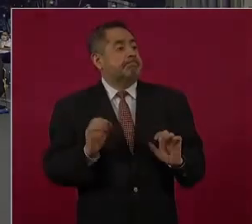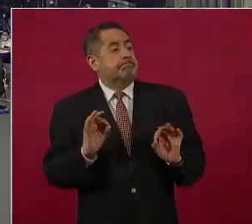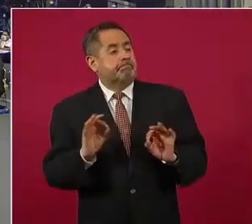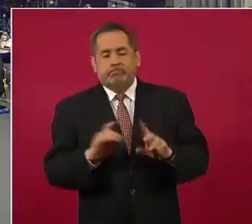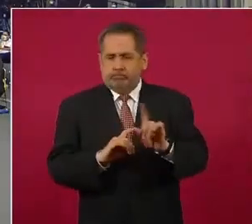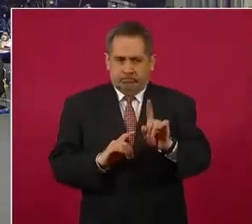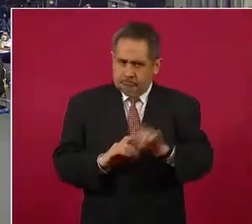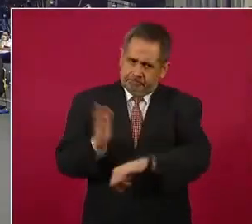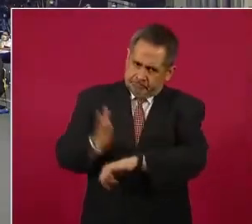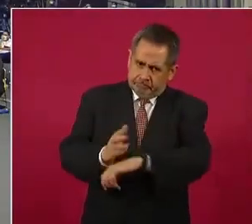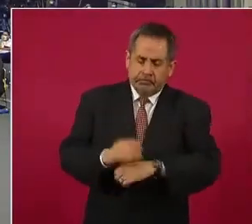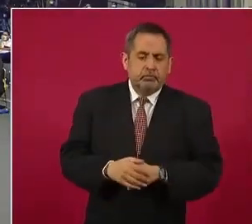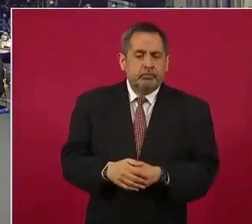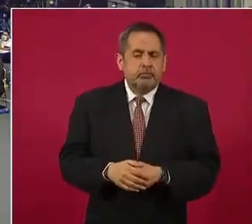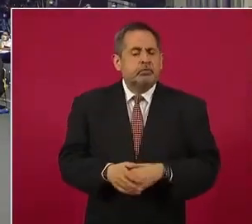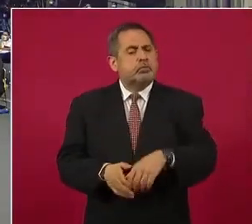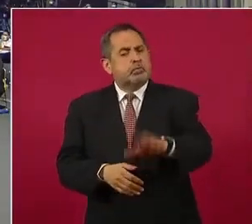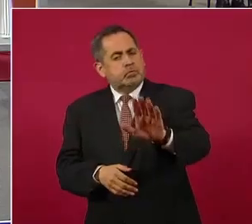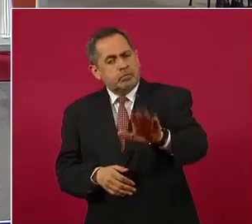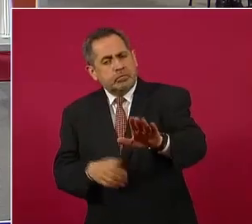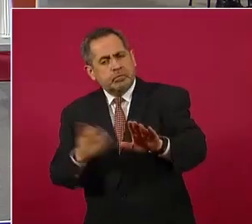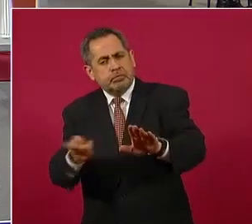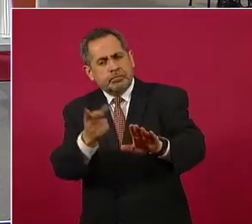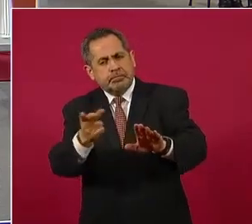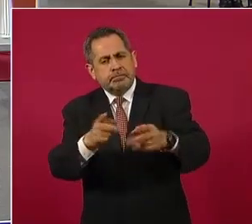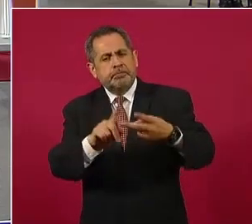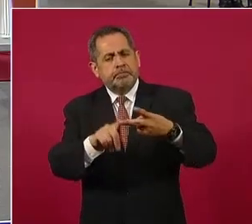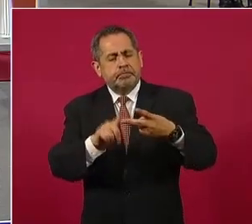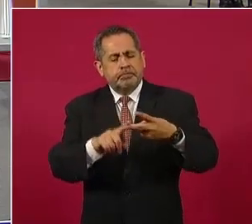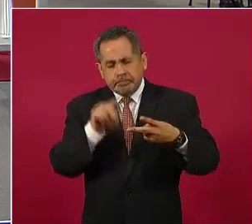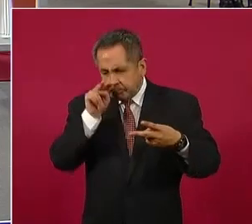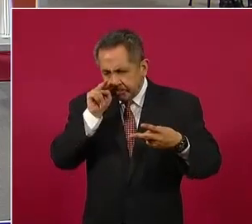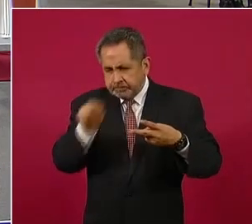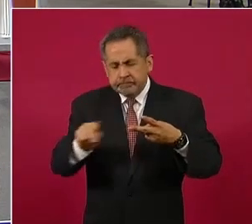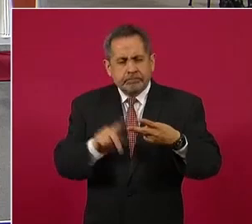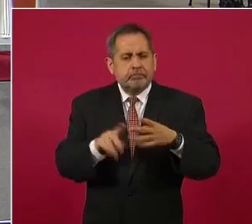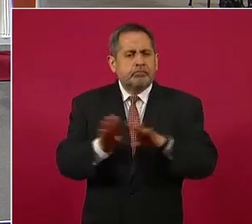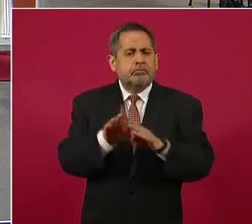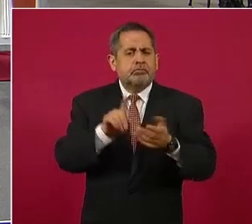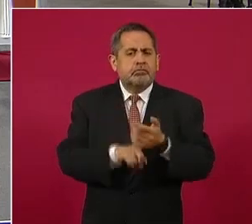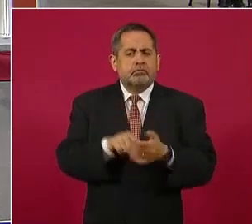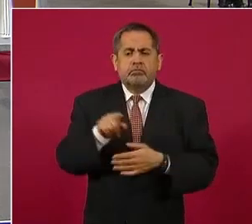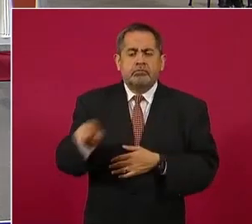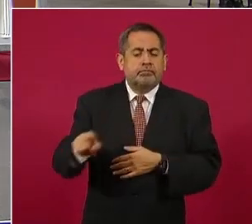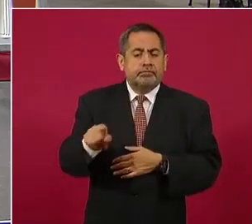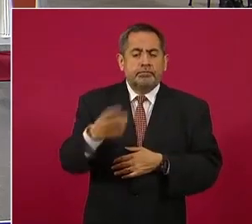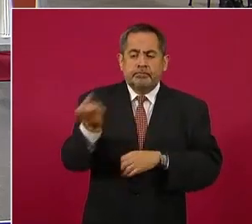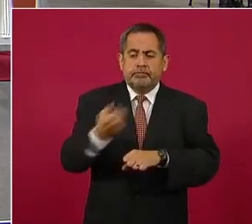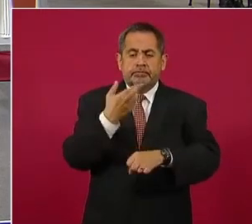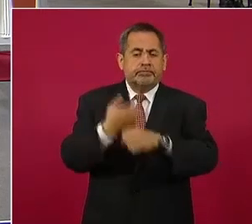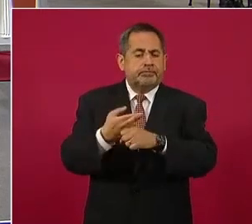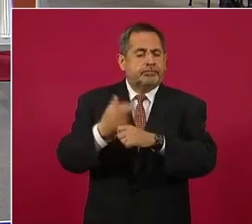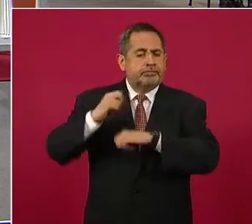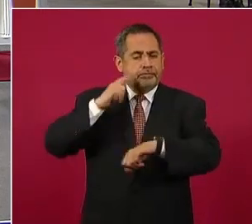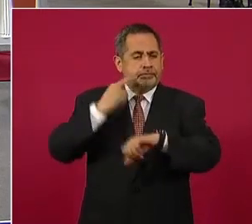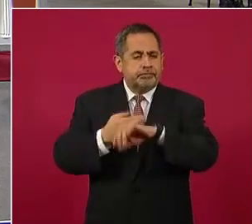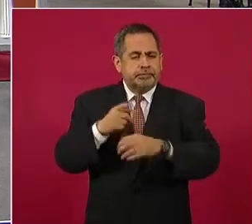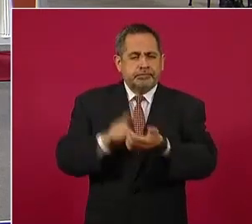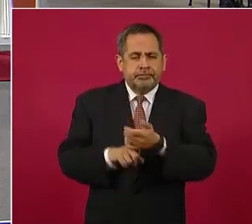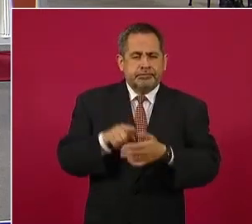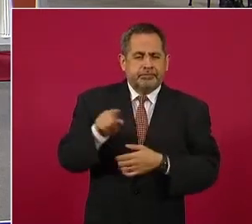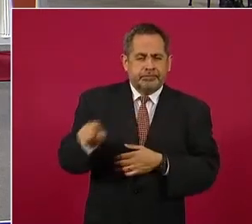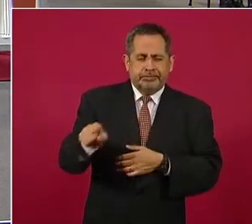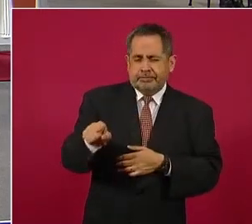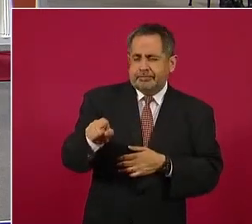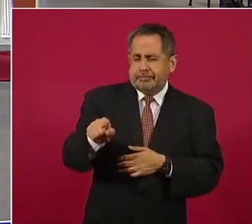Presidente, en Contraline hemos estado también revisando el funcionamiento de la Secretaría Ejecutiva del Sistema Nacional Anticorrupción,